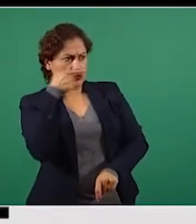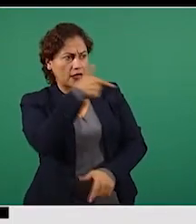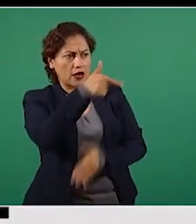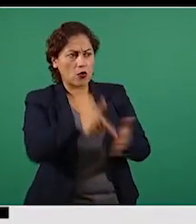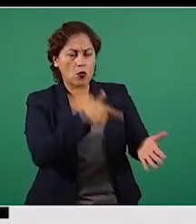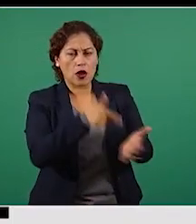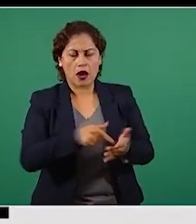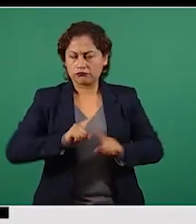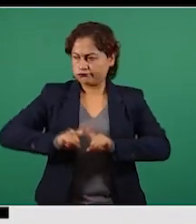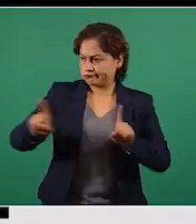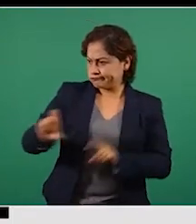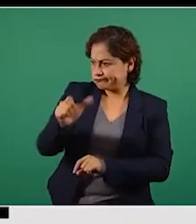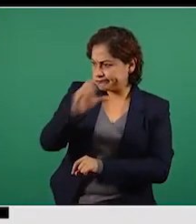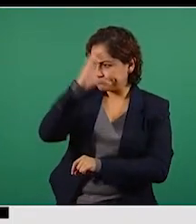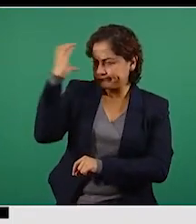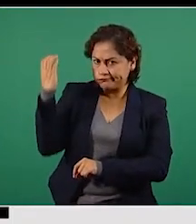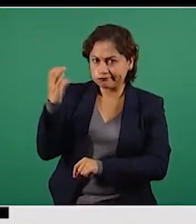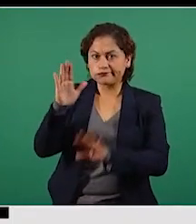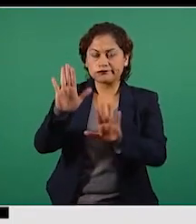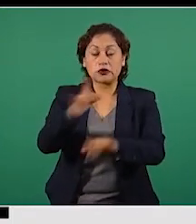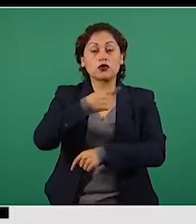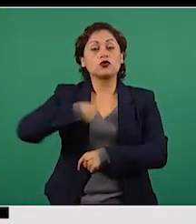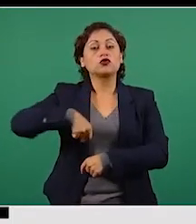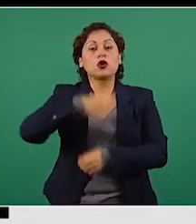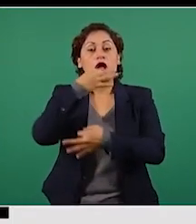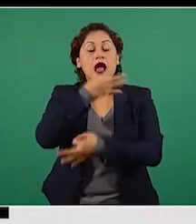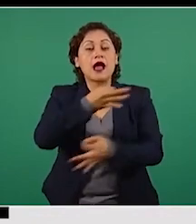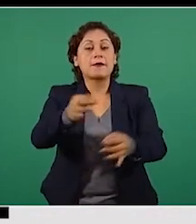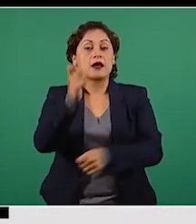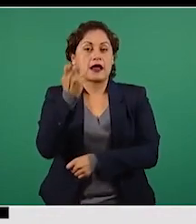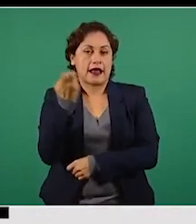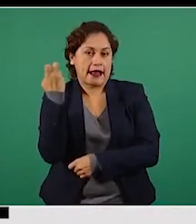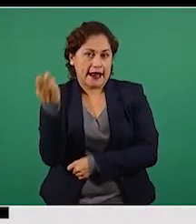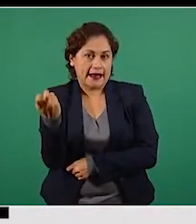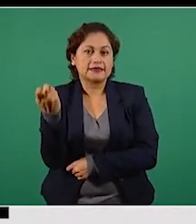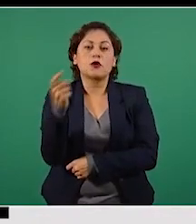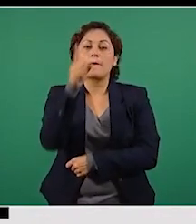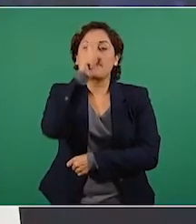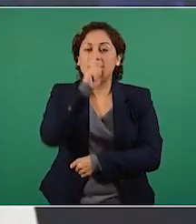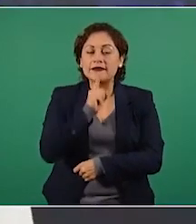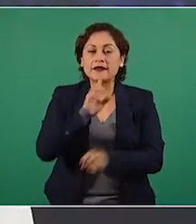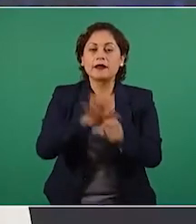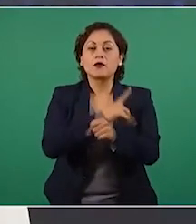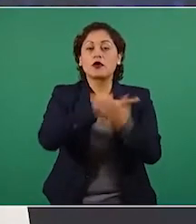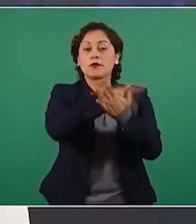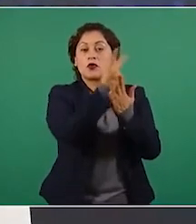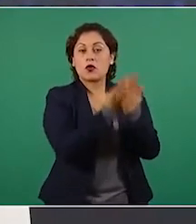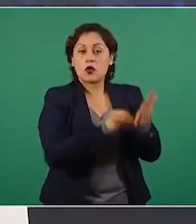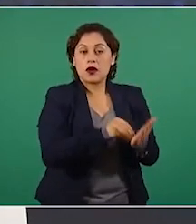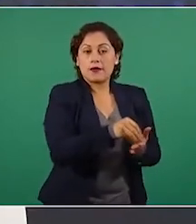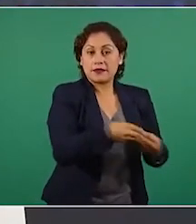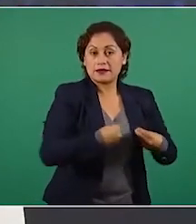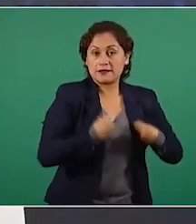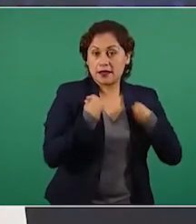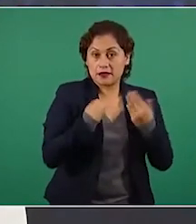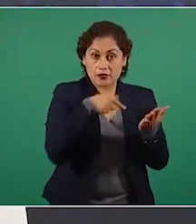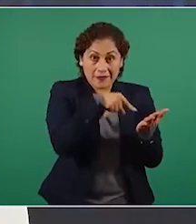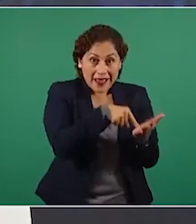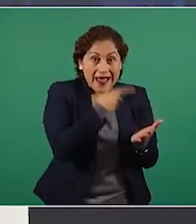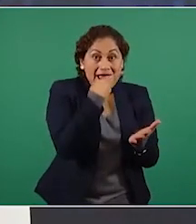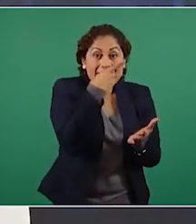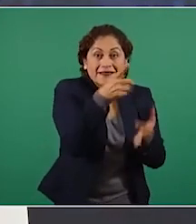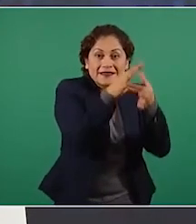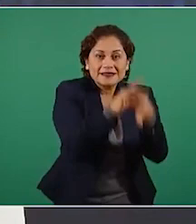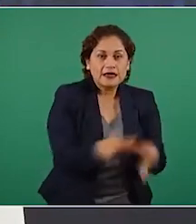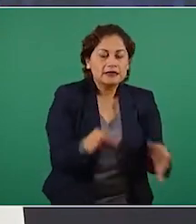qué es mentira. Las reglas de operación del programa Sembrando Vida indican claramente que no se puede ingresar